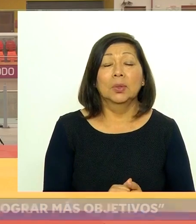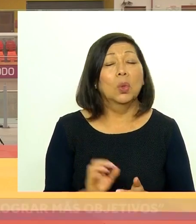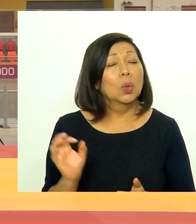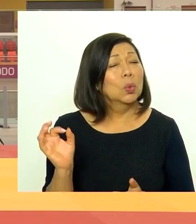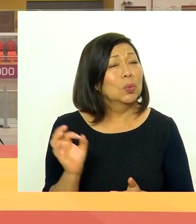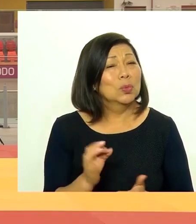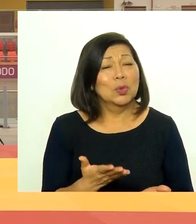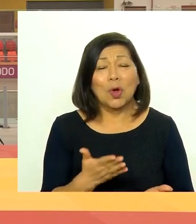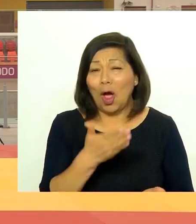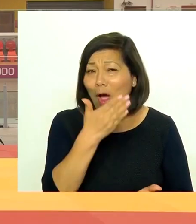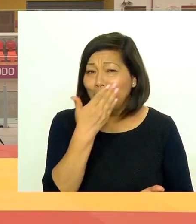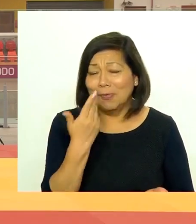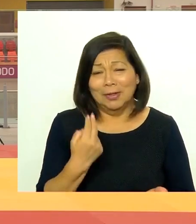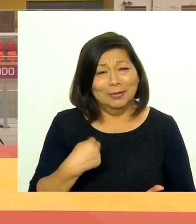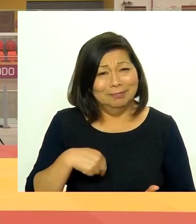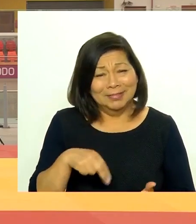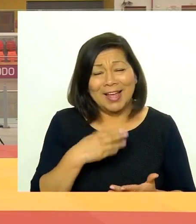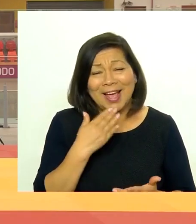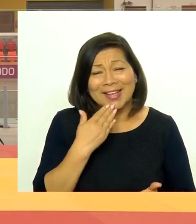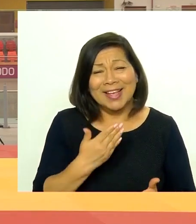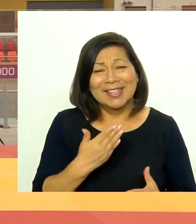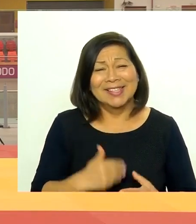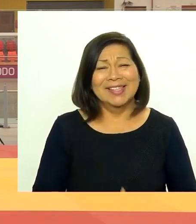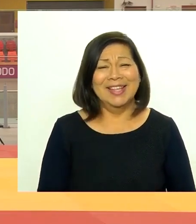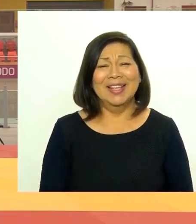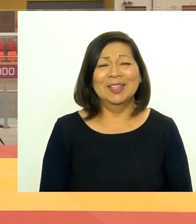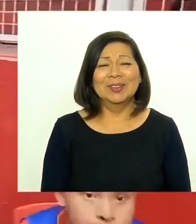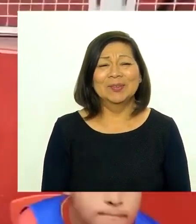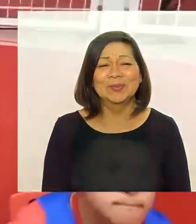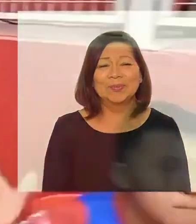nunca se olviden de nosotros. Gracias.